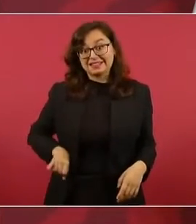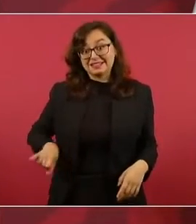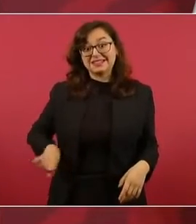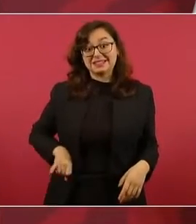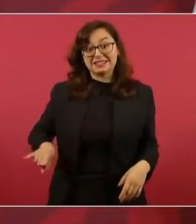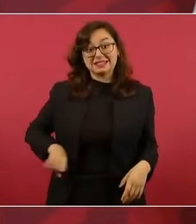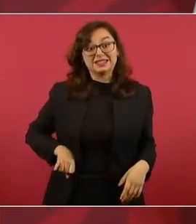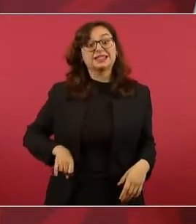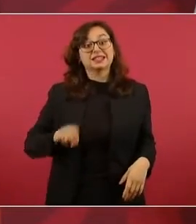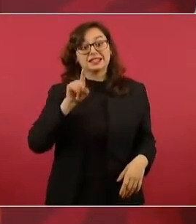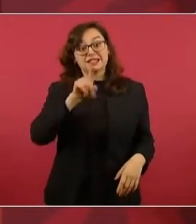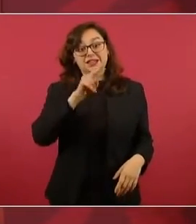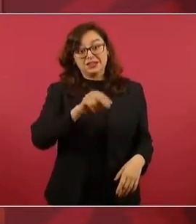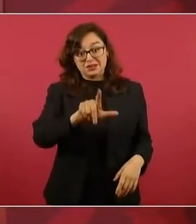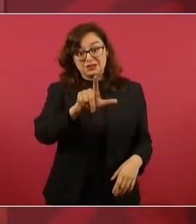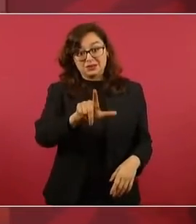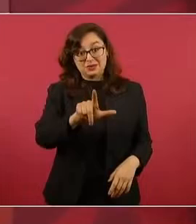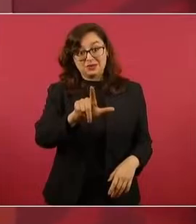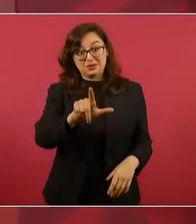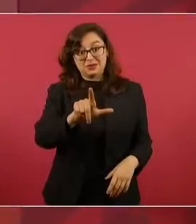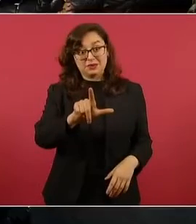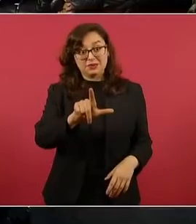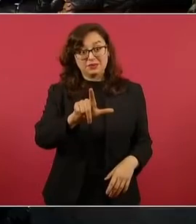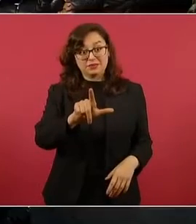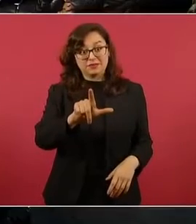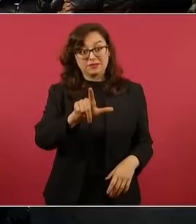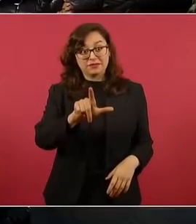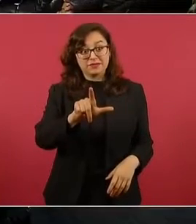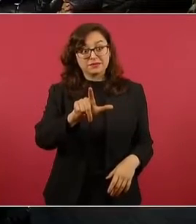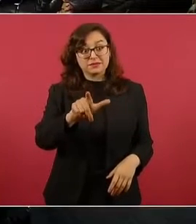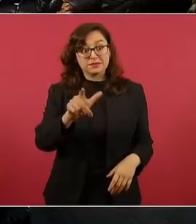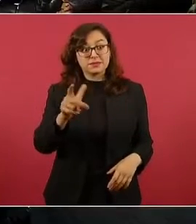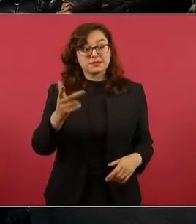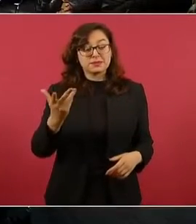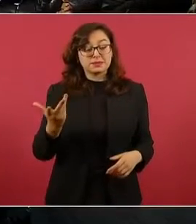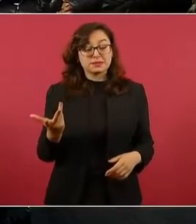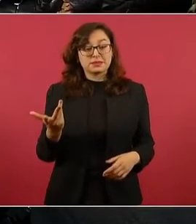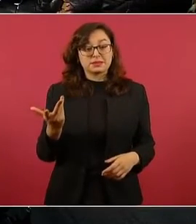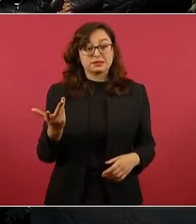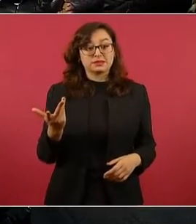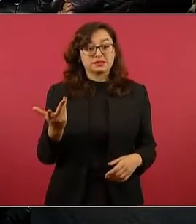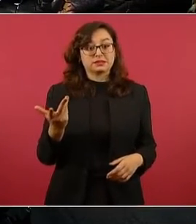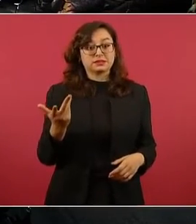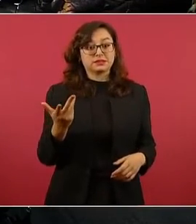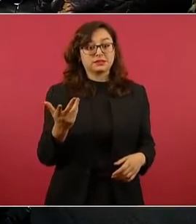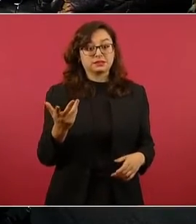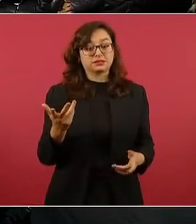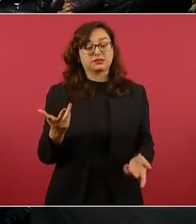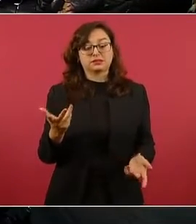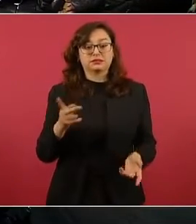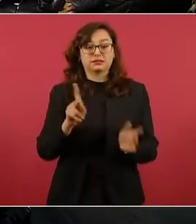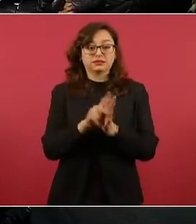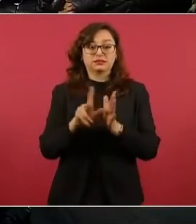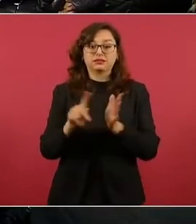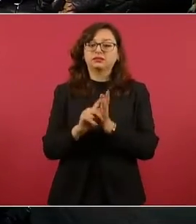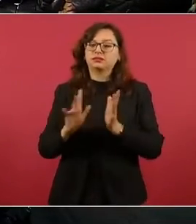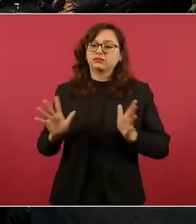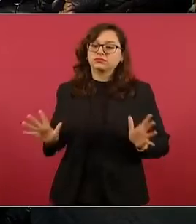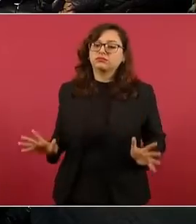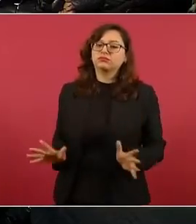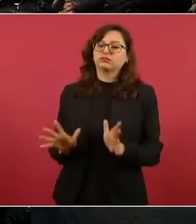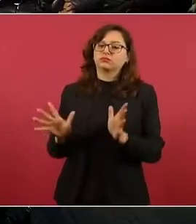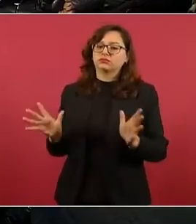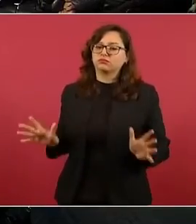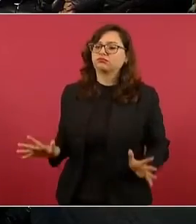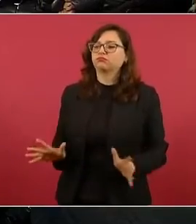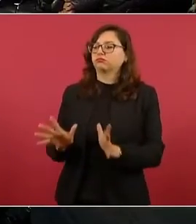los impulsan, los de